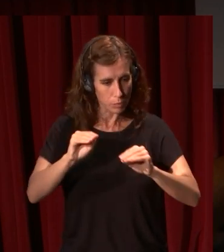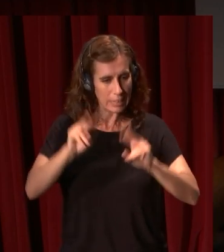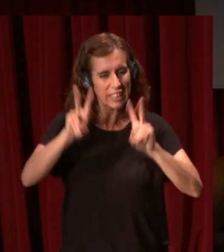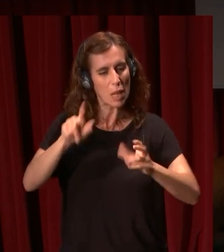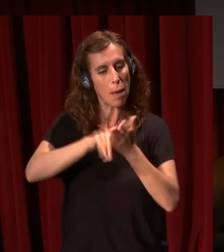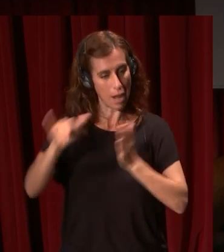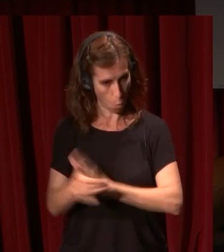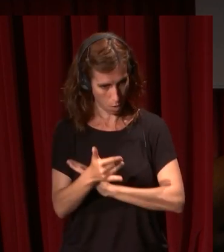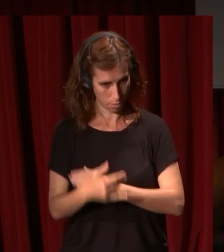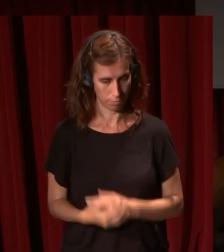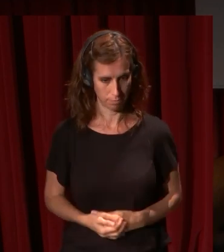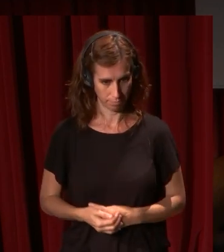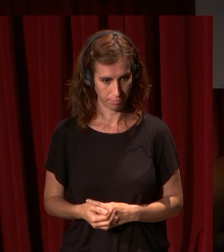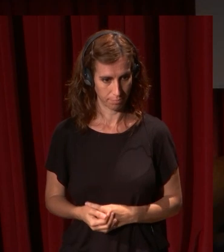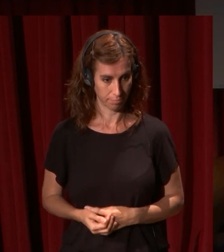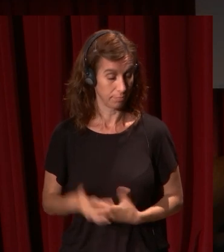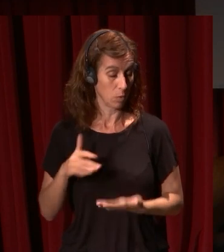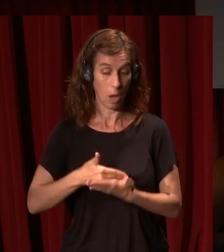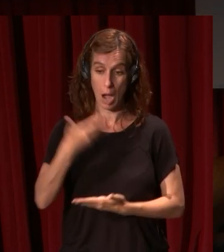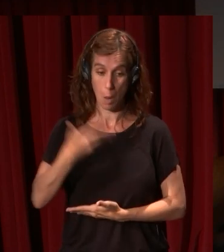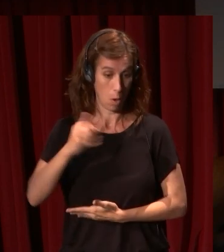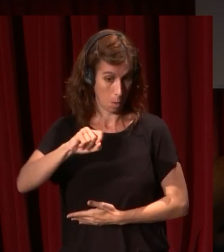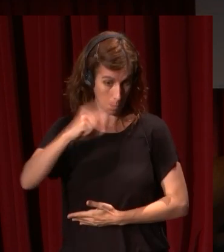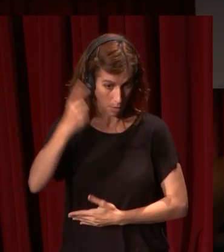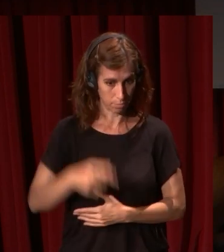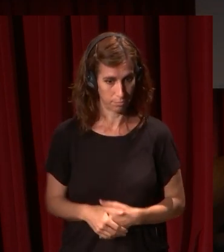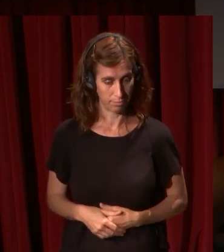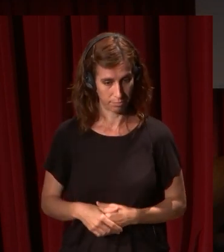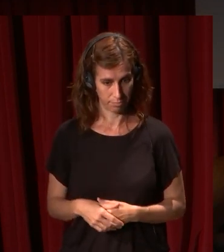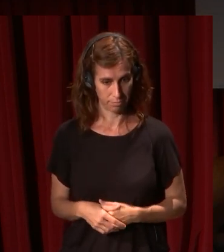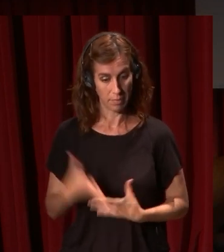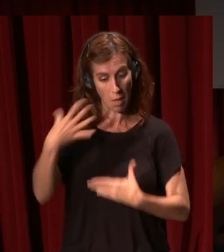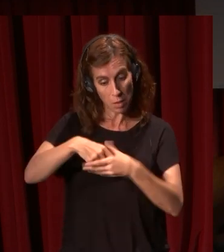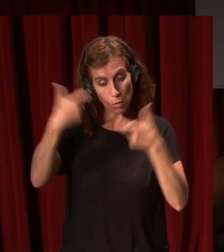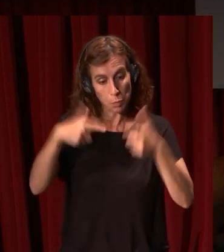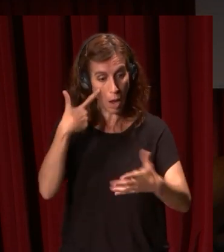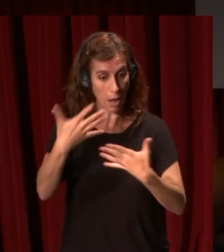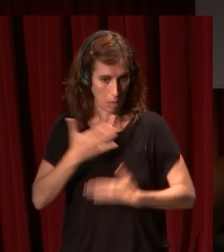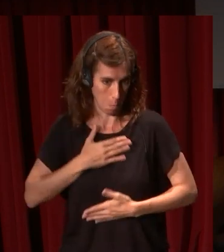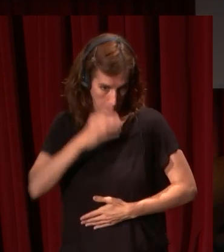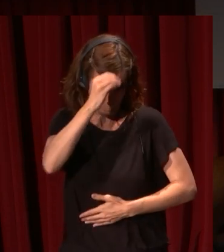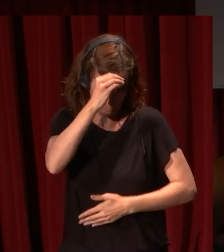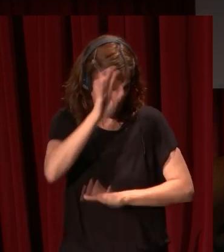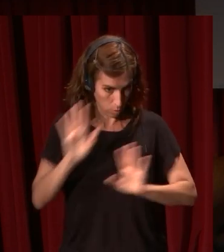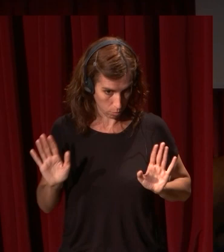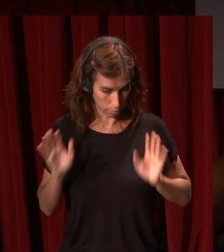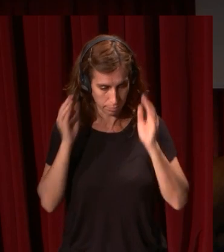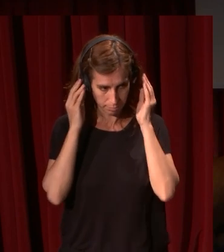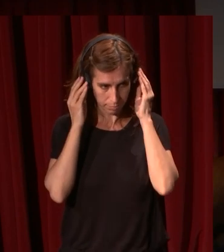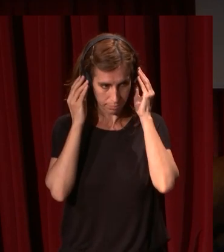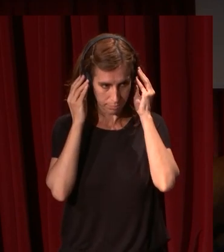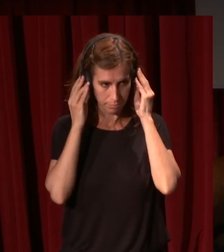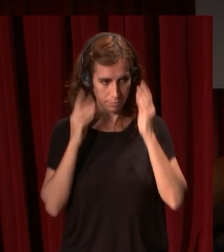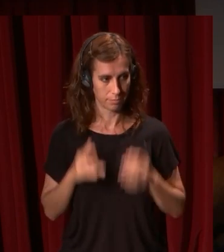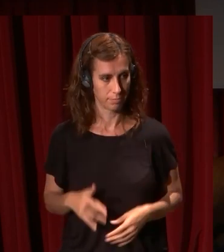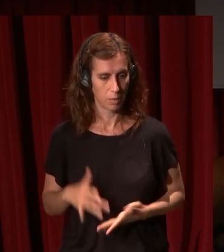que en última instancia son las más importantes en el terreno del arte o así lo creo yo así lo cree mucha gente no toda hay